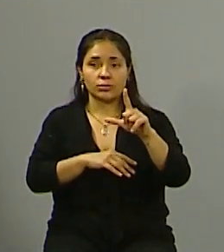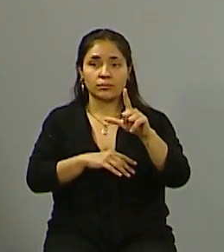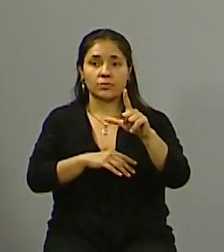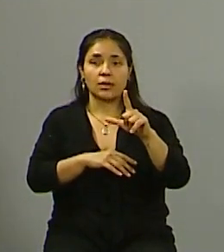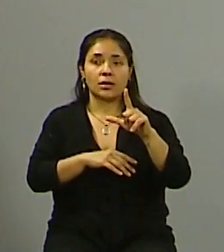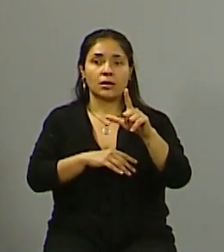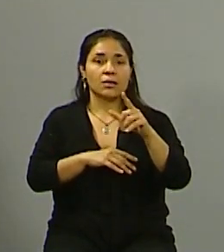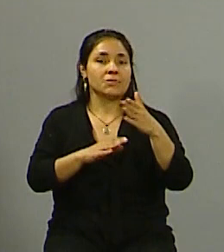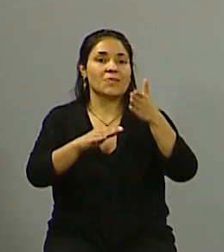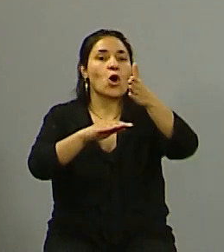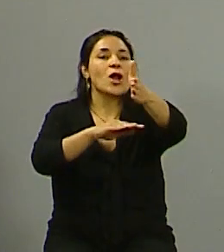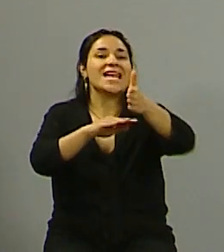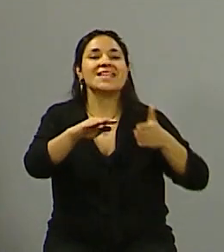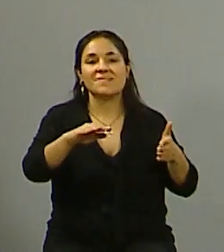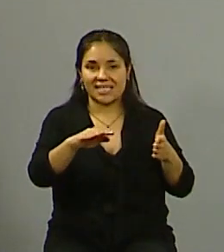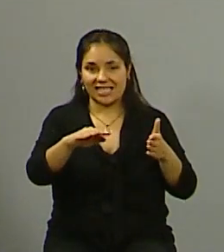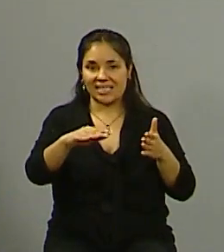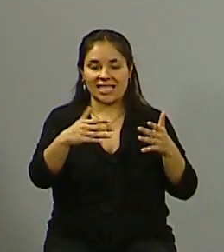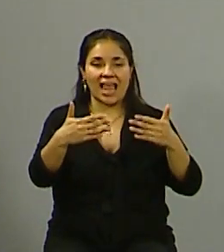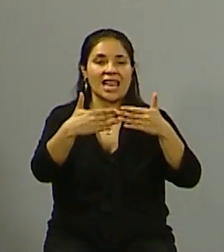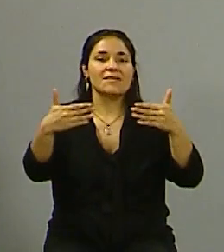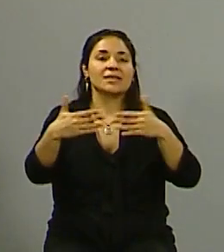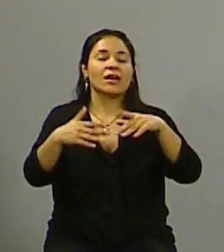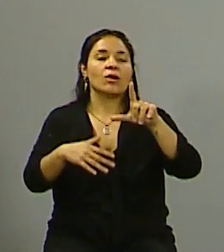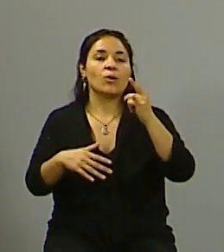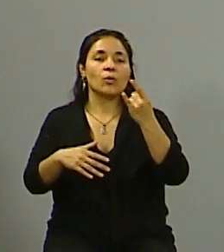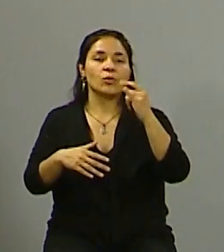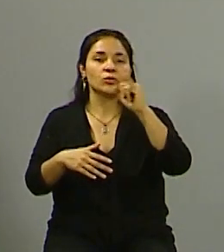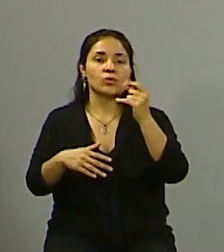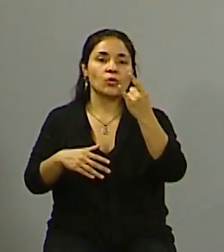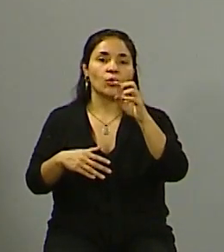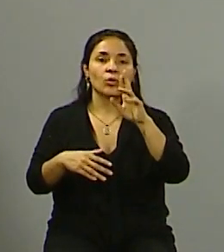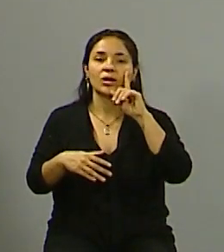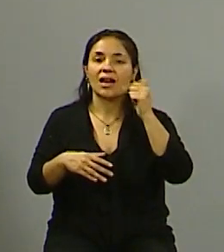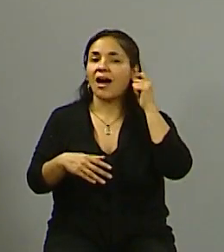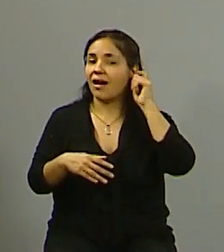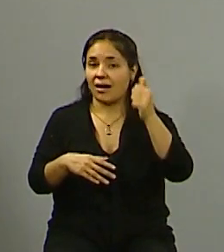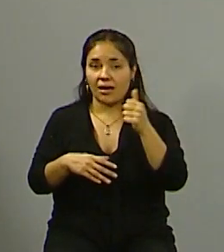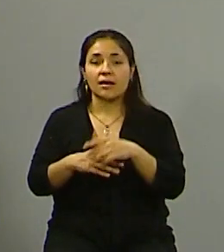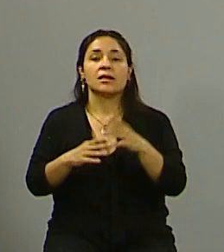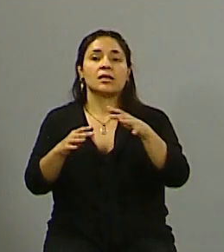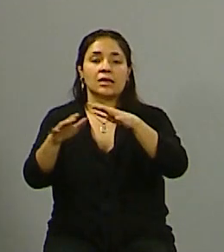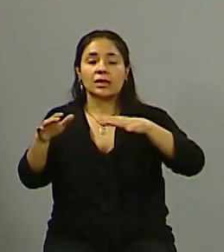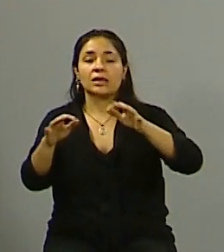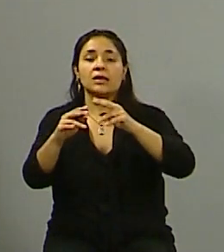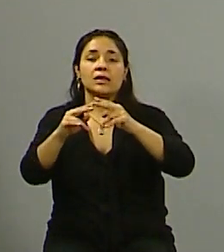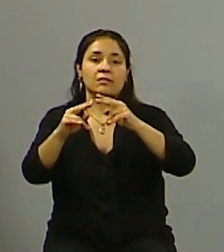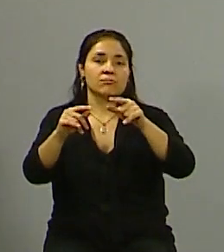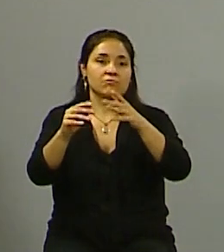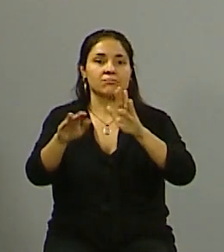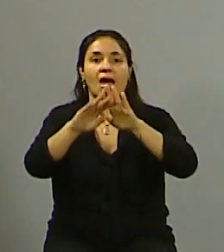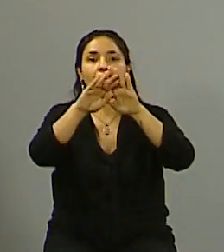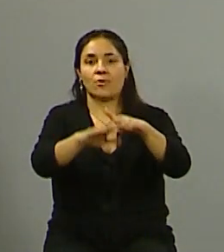que marca el límite, hicimos desde... Uriaga. Con Luz Uriaga, claro, hicimos el tramo del área que también es un apoyo para el área industrial,